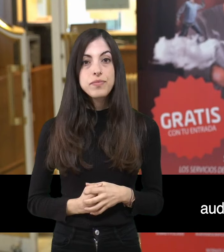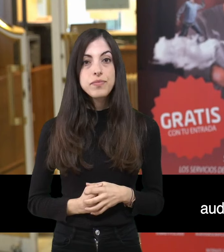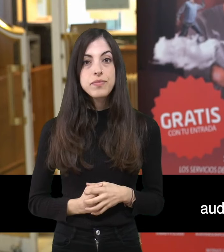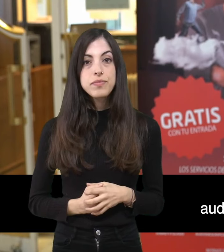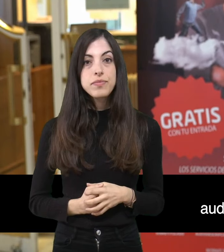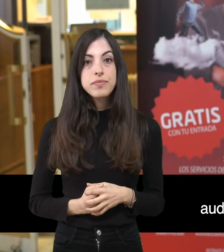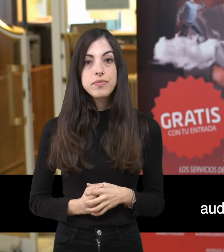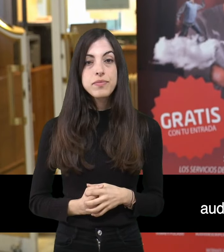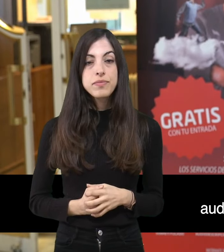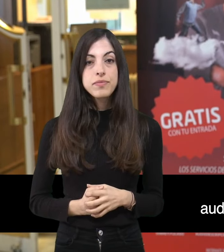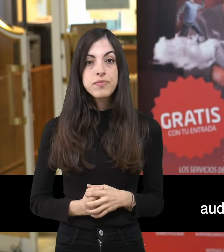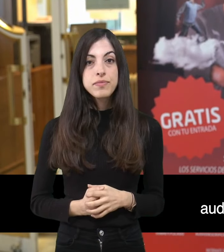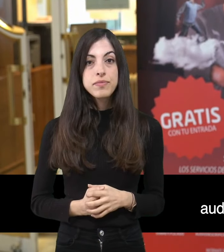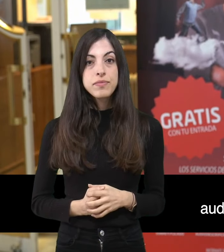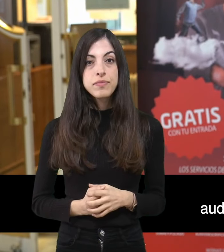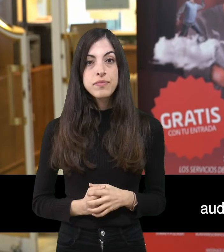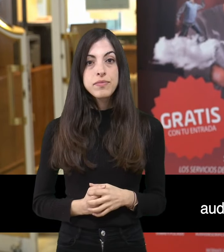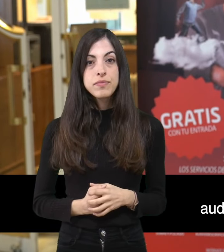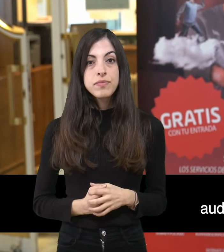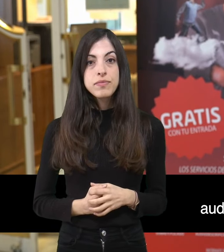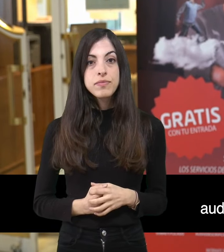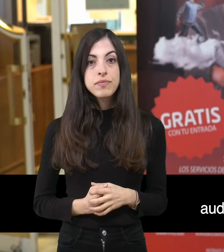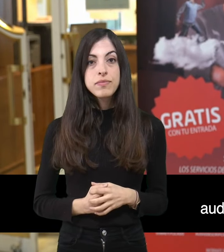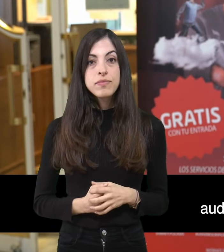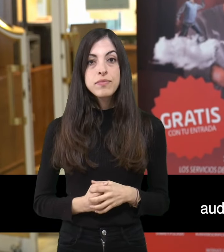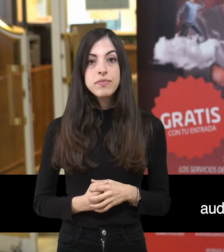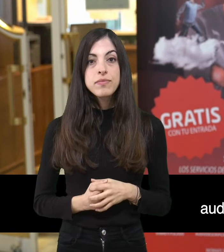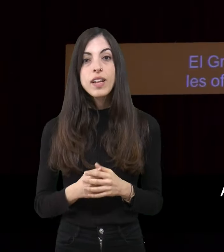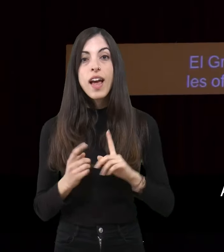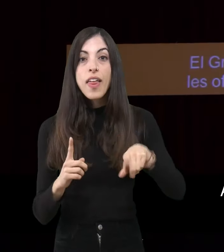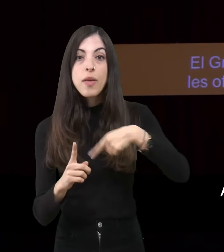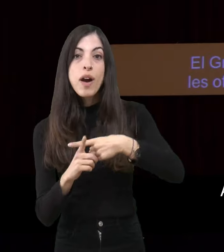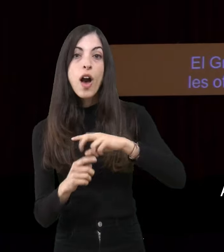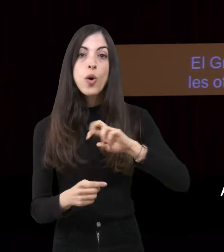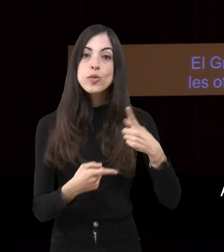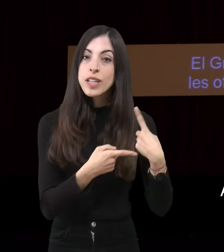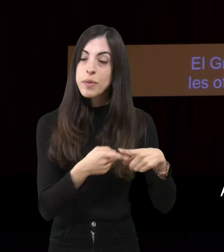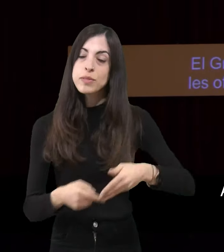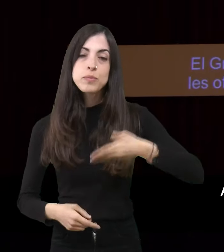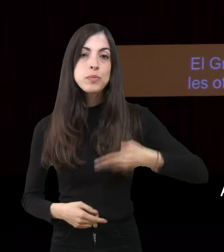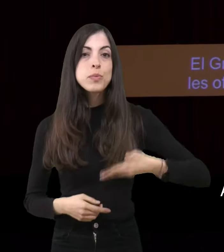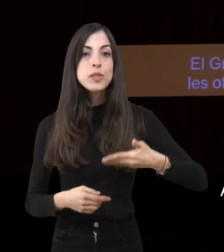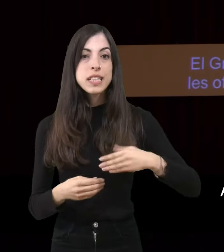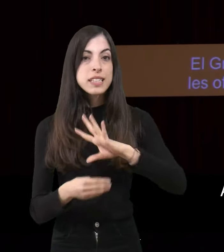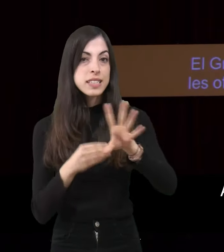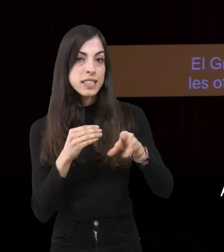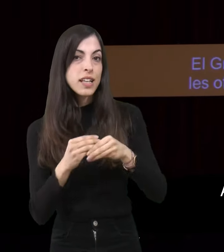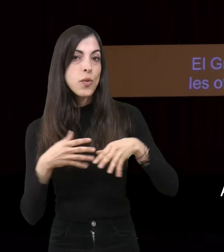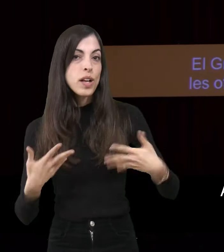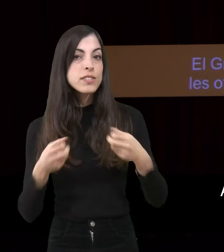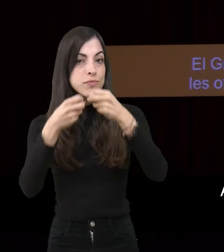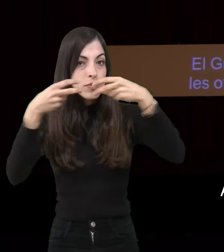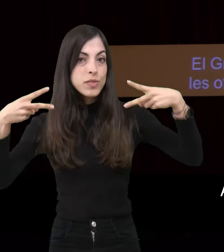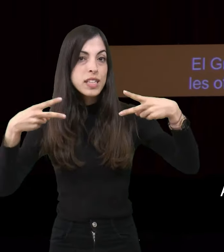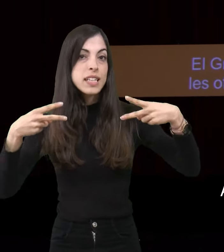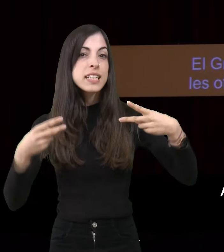que le va audiodescribiendo todo lo que va pasando en el escenario. A todo esto se une otro elemento muy importante, la